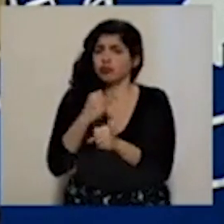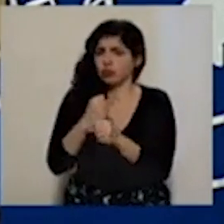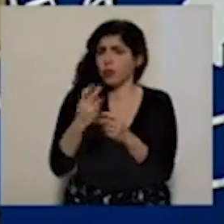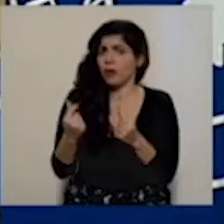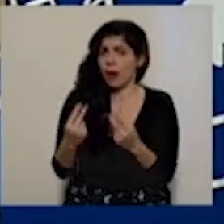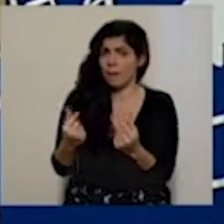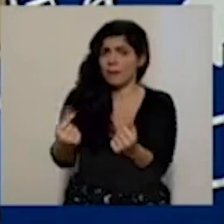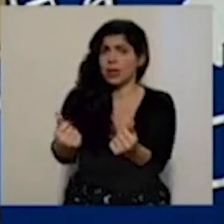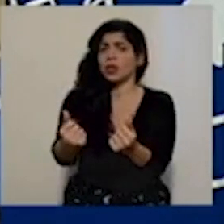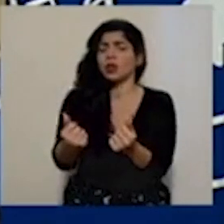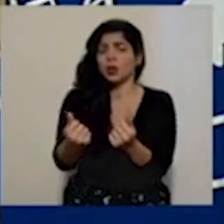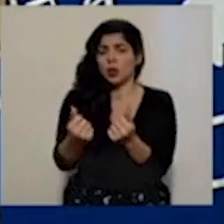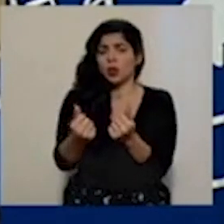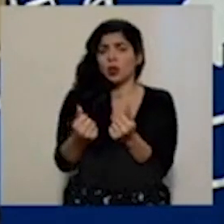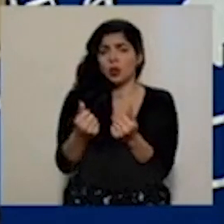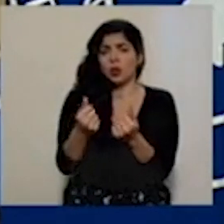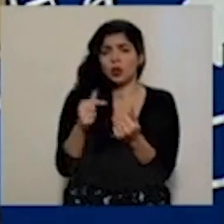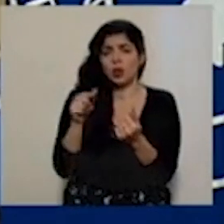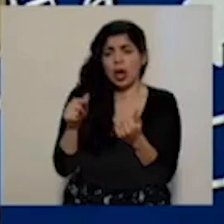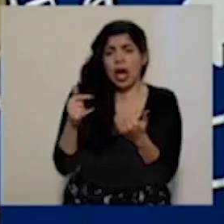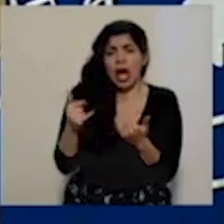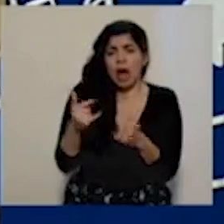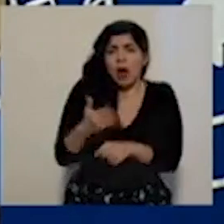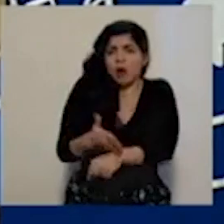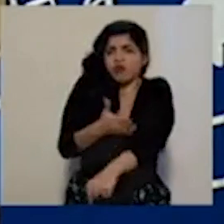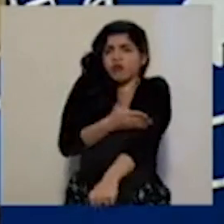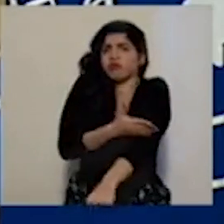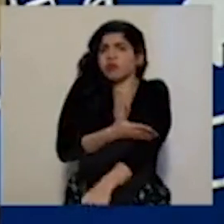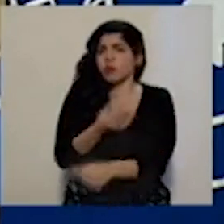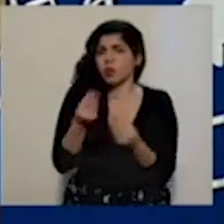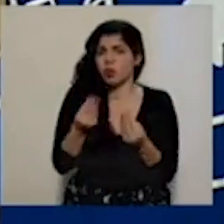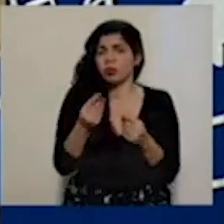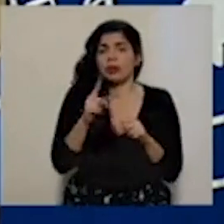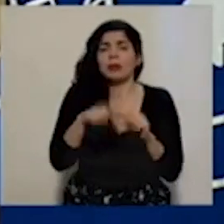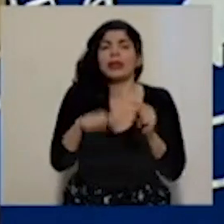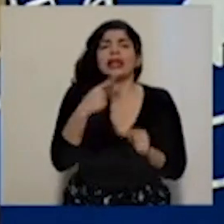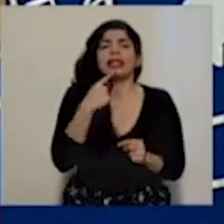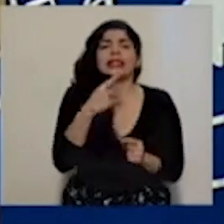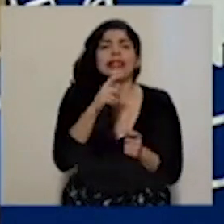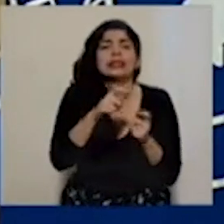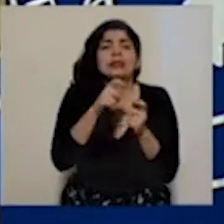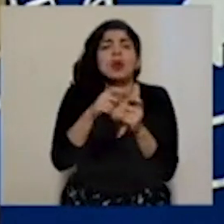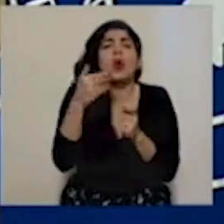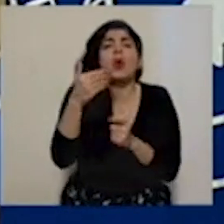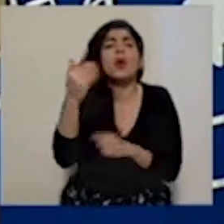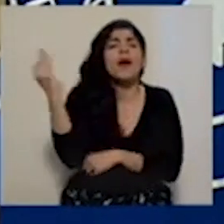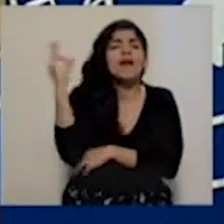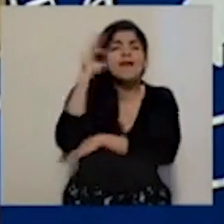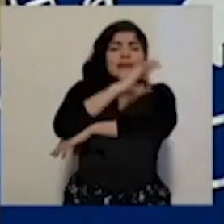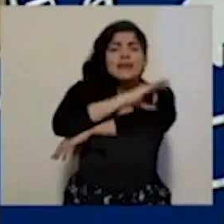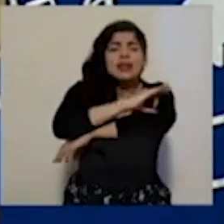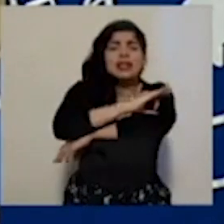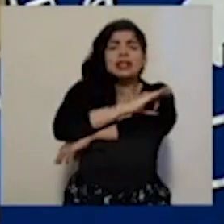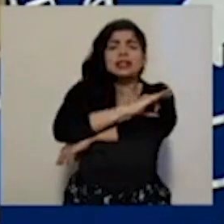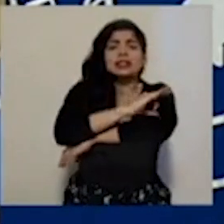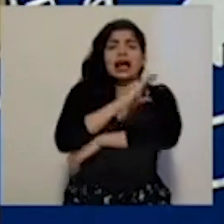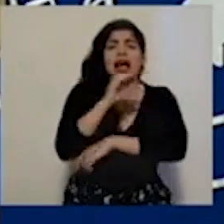y está en una etapa avanzada. No le podría decir exactamente la fecha en que ya esté